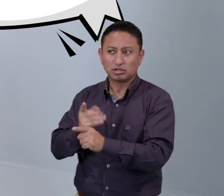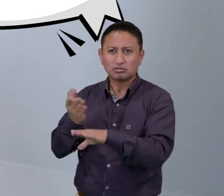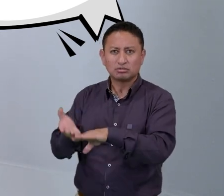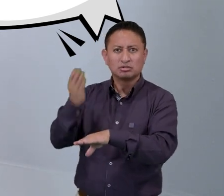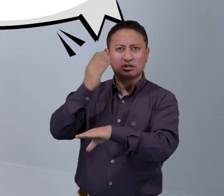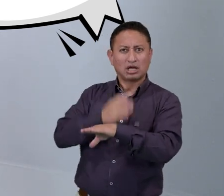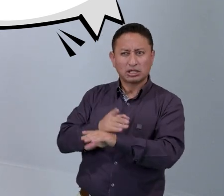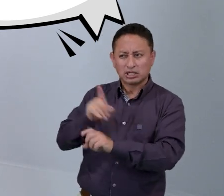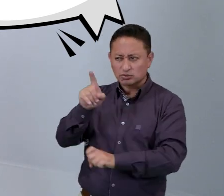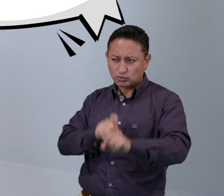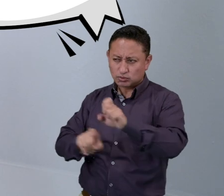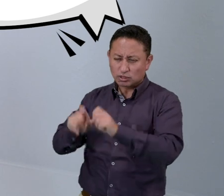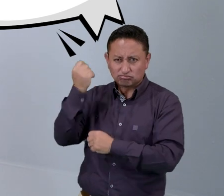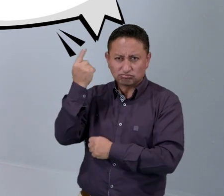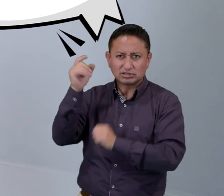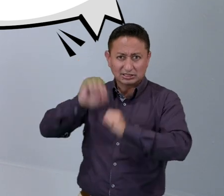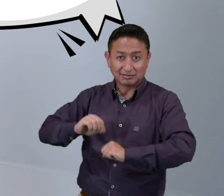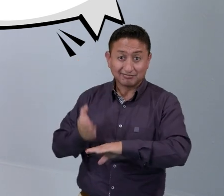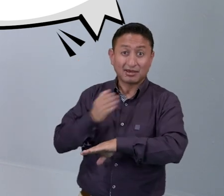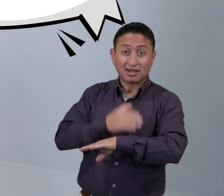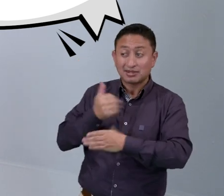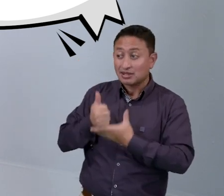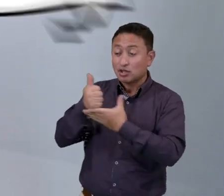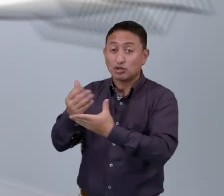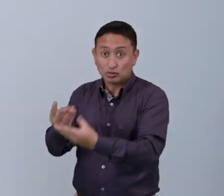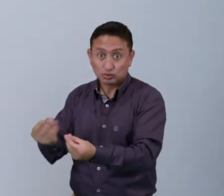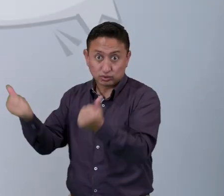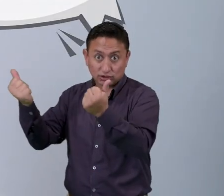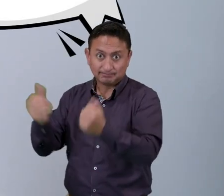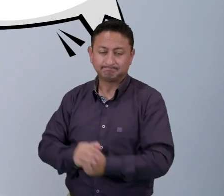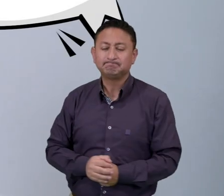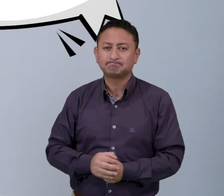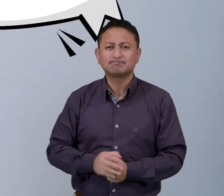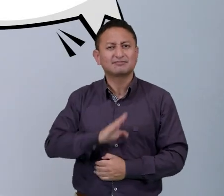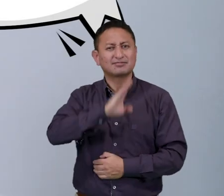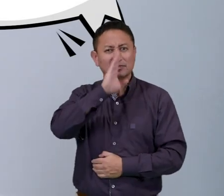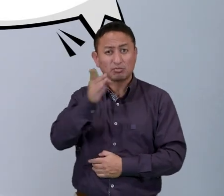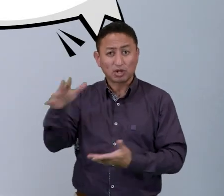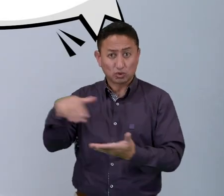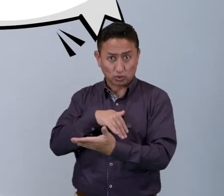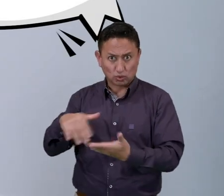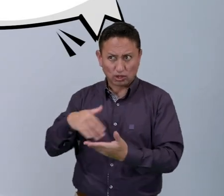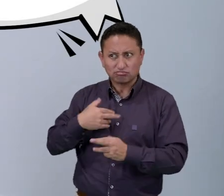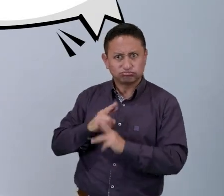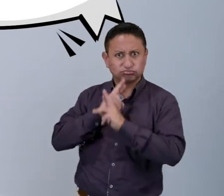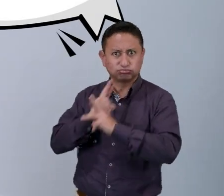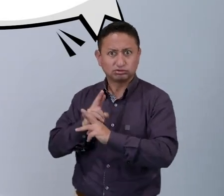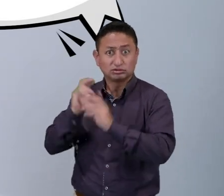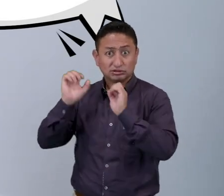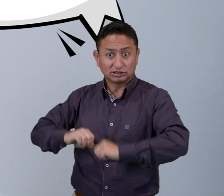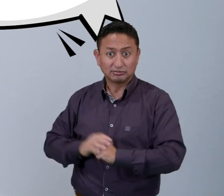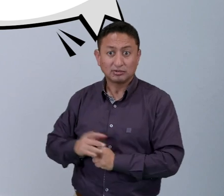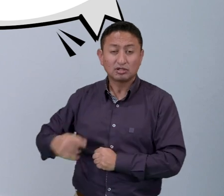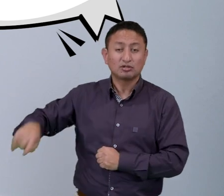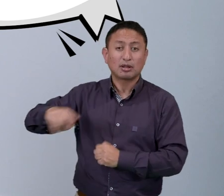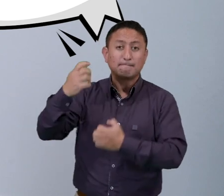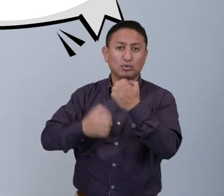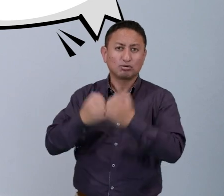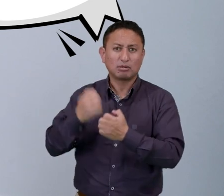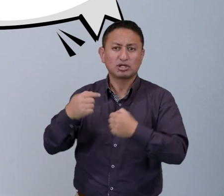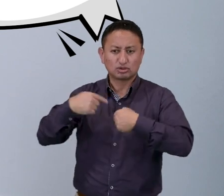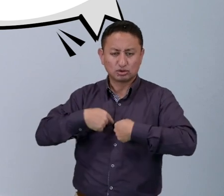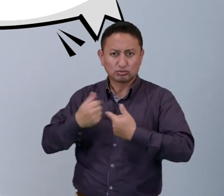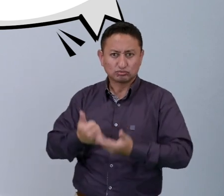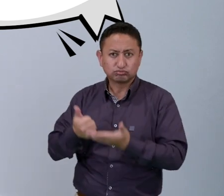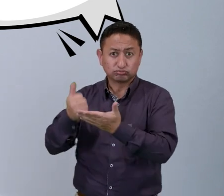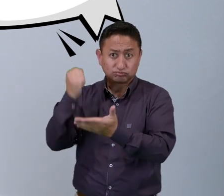identificarlas, comprenderlas y anticiparse a resolverlas. Siempre responder a sus dudas, ya que se debe tender a solucionar sus problemas